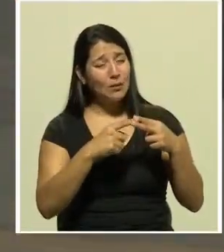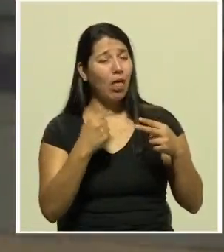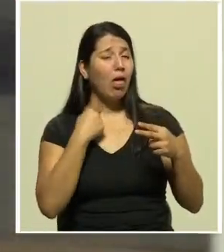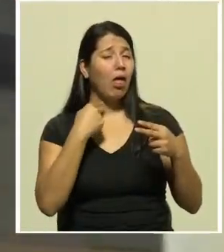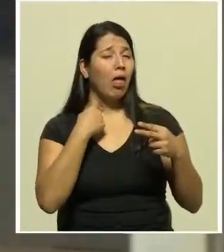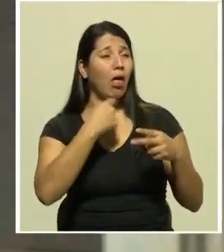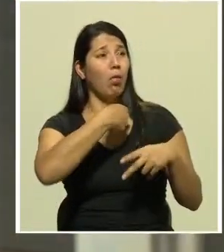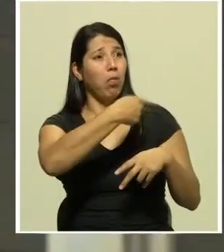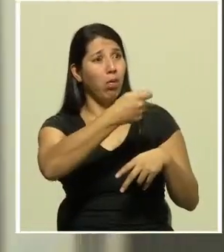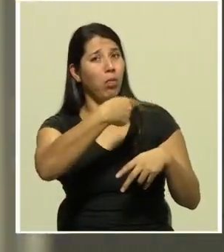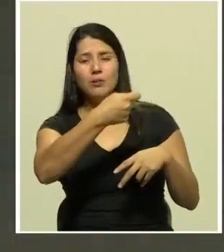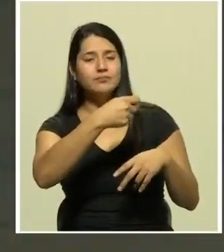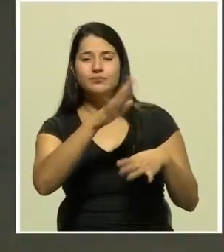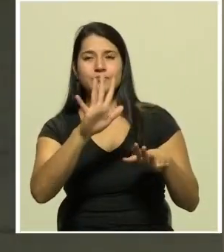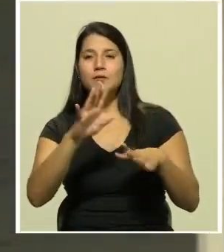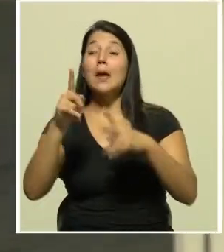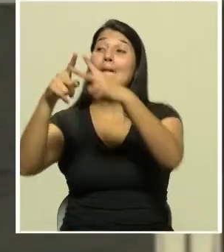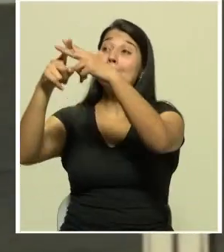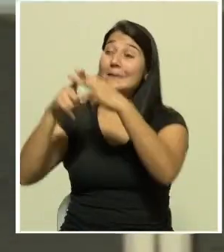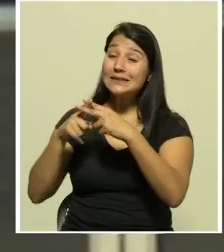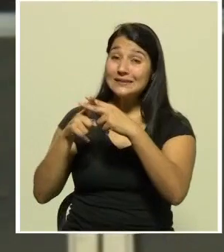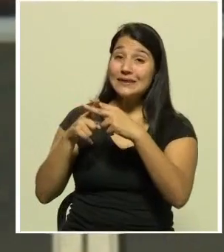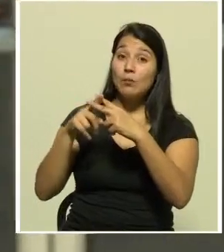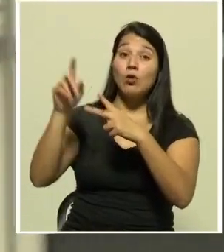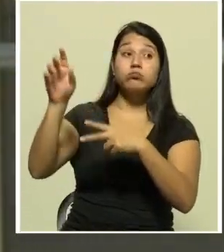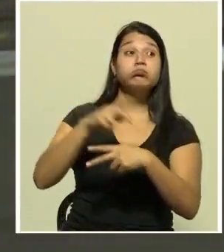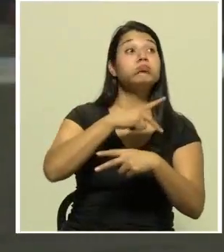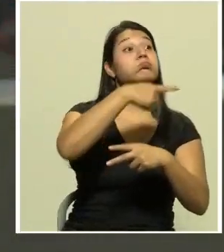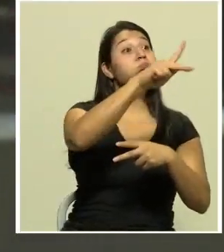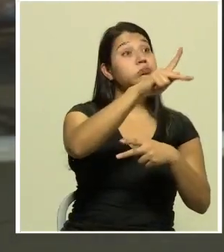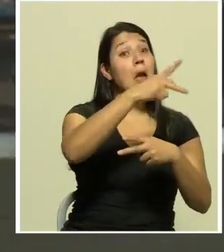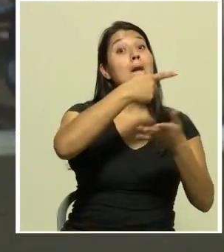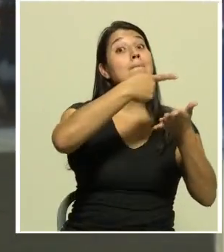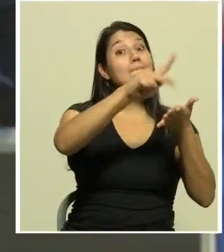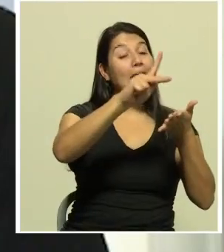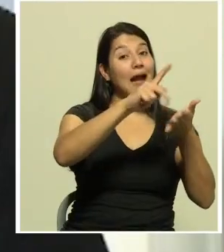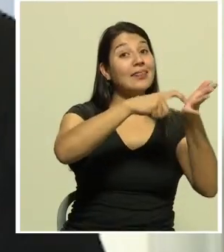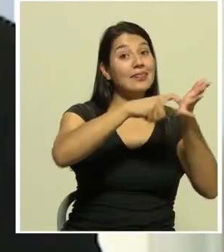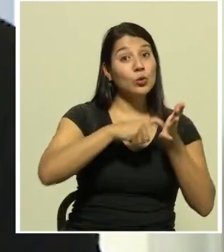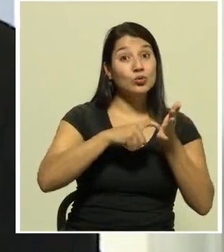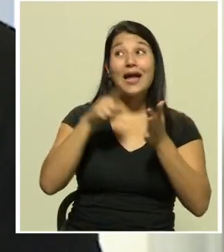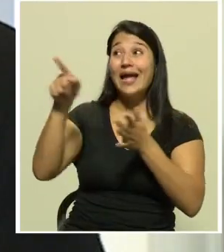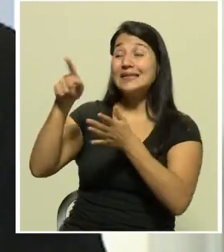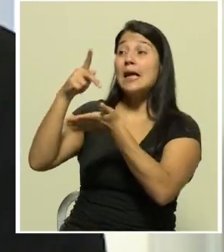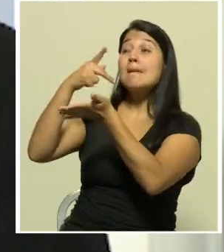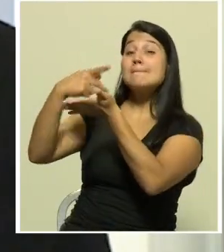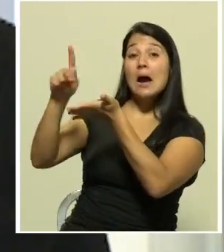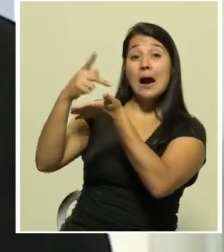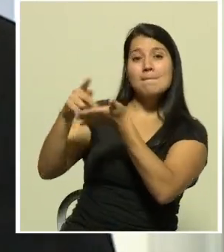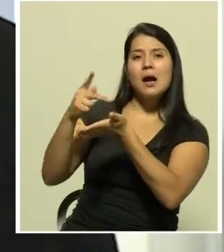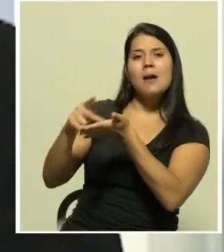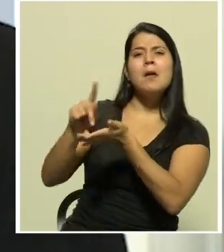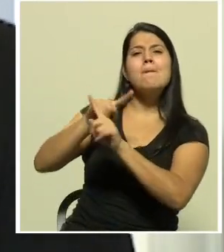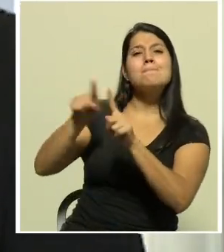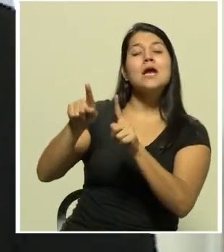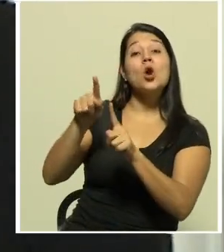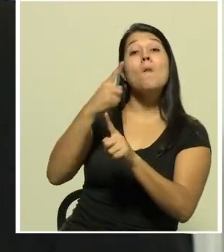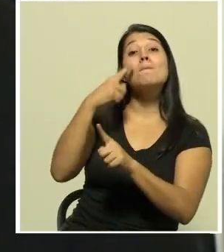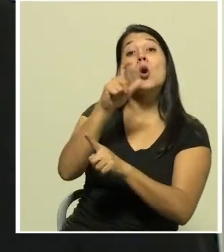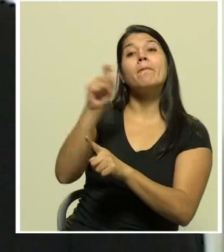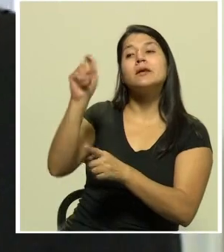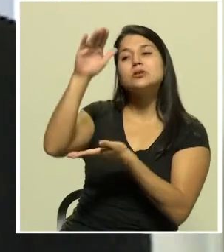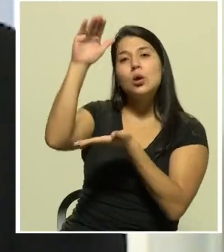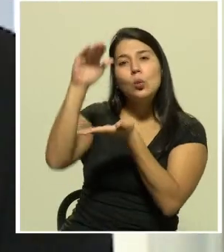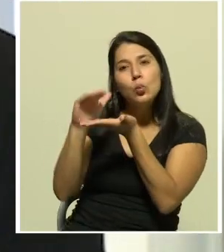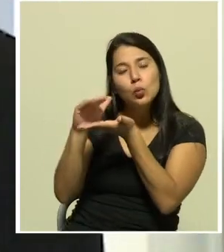así como mejorar la recaudación fiscal y recortar el gasto público yo no sé si yo le voy